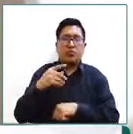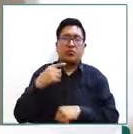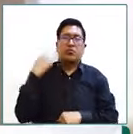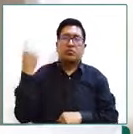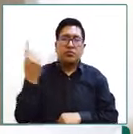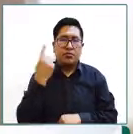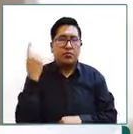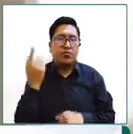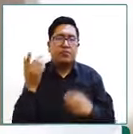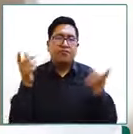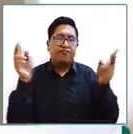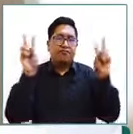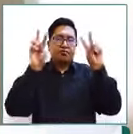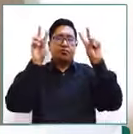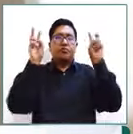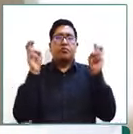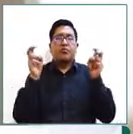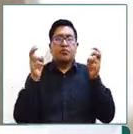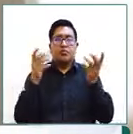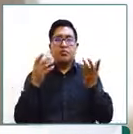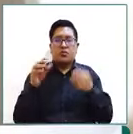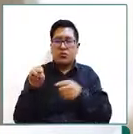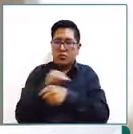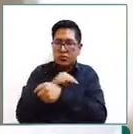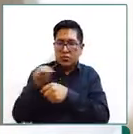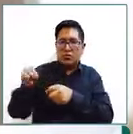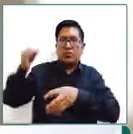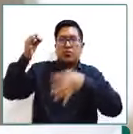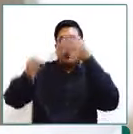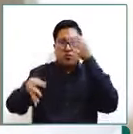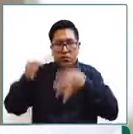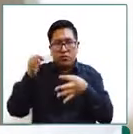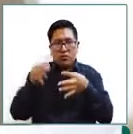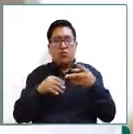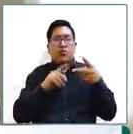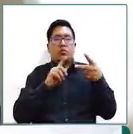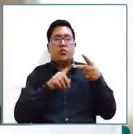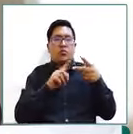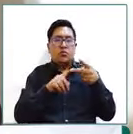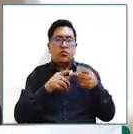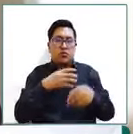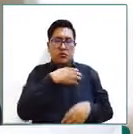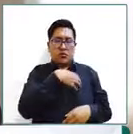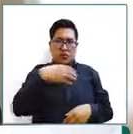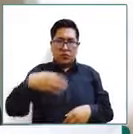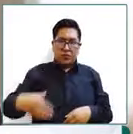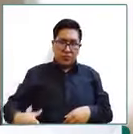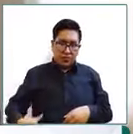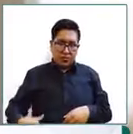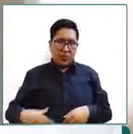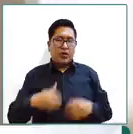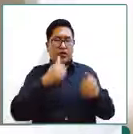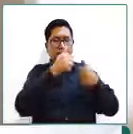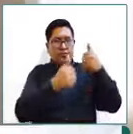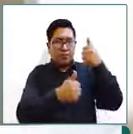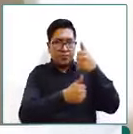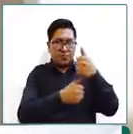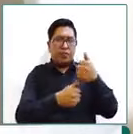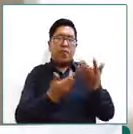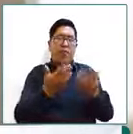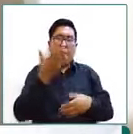del ministerio de justicia los gobiernos autónomos departamentales